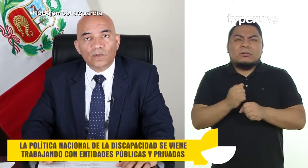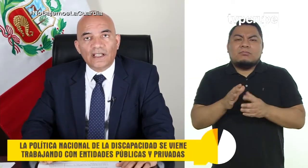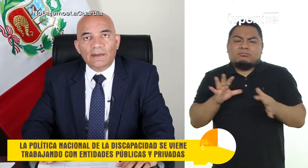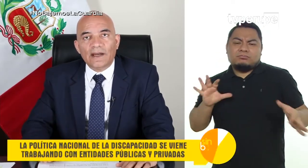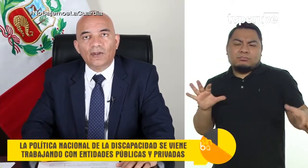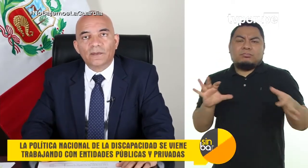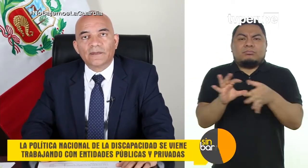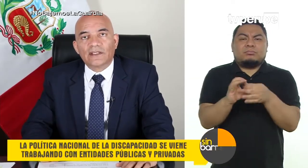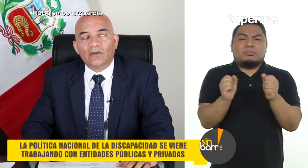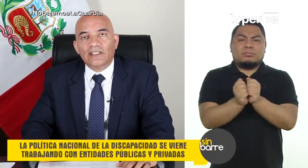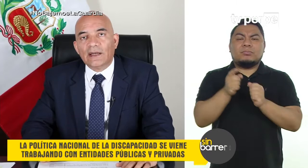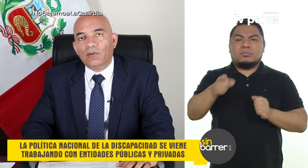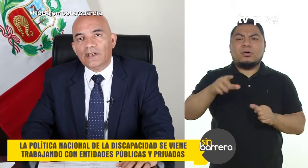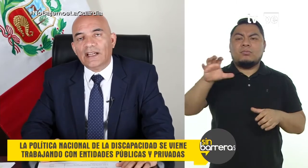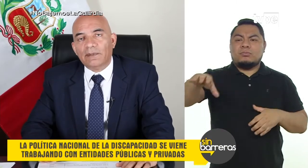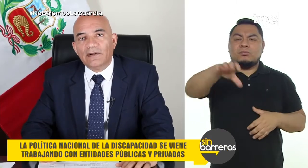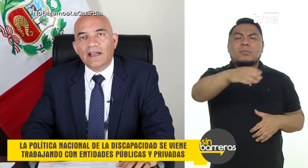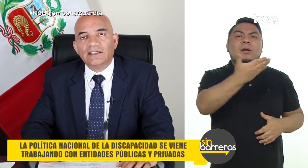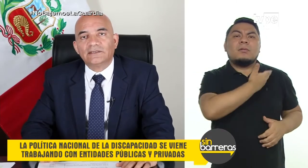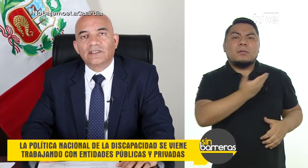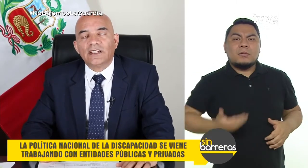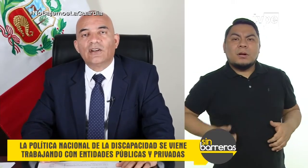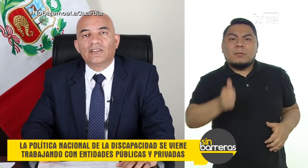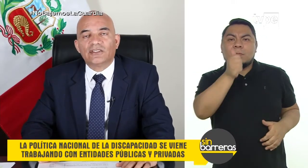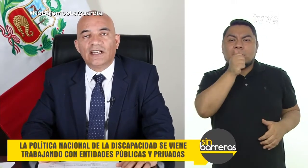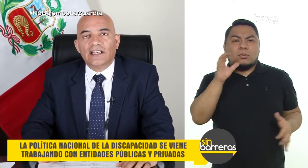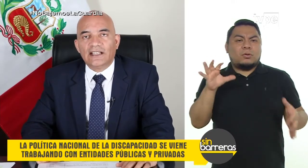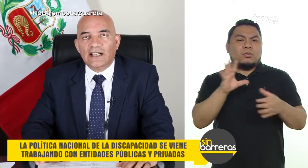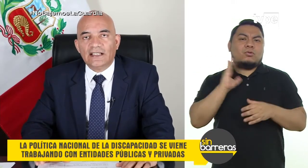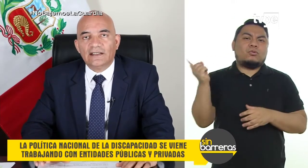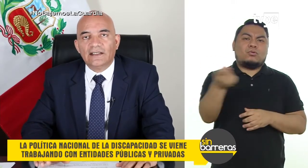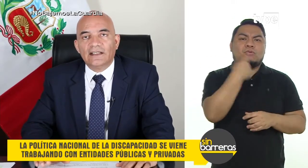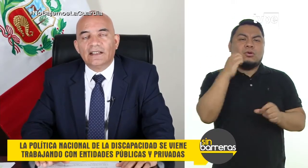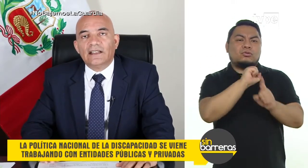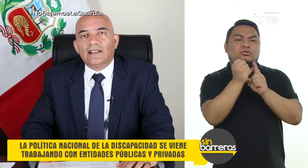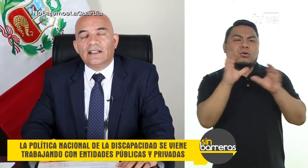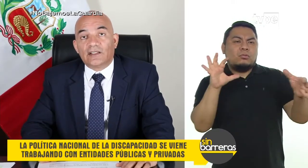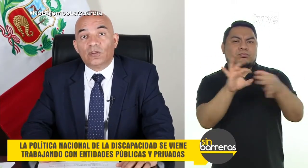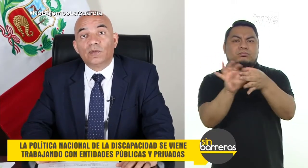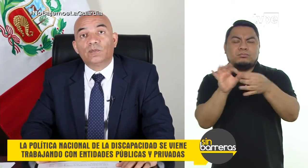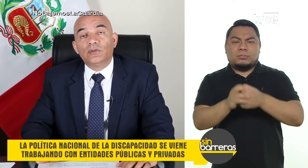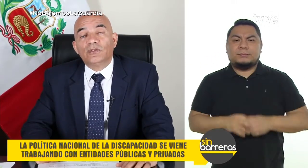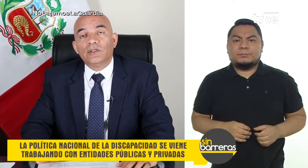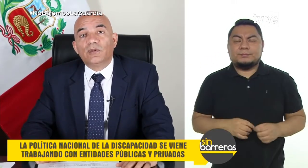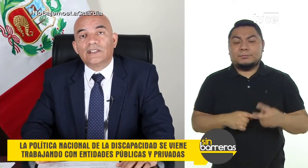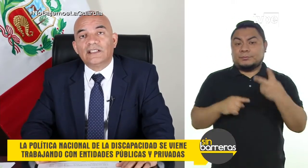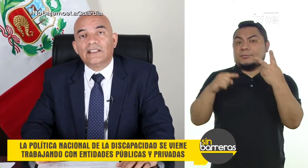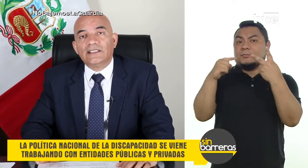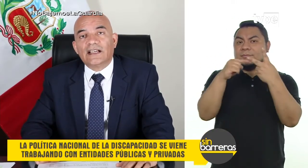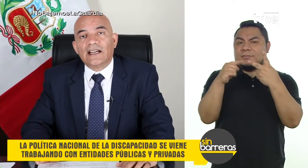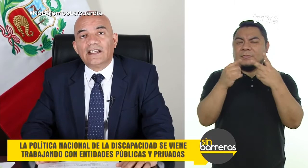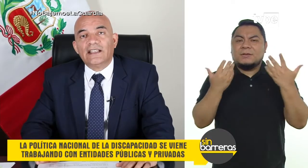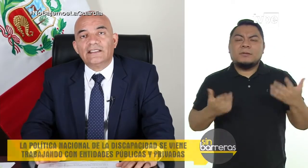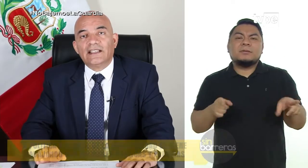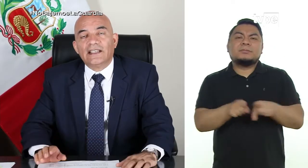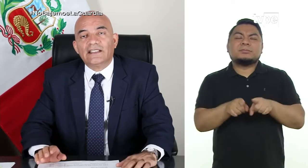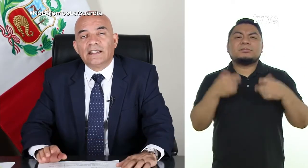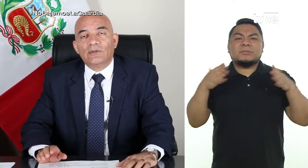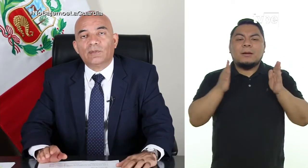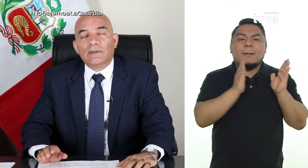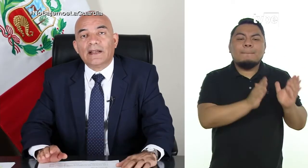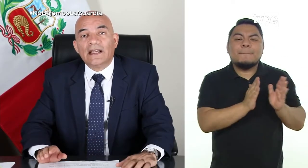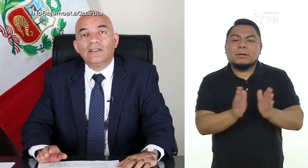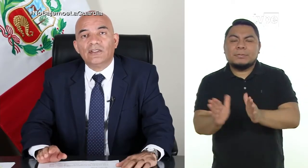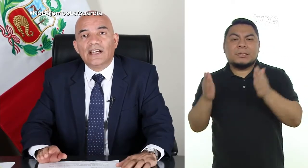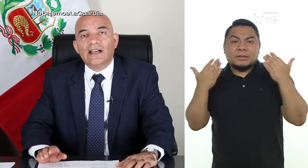muy de la mano con entidades públicas, privadas y con la sociedad en general. El segundo punto importante a destacar es que